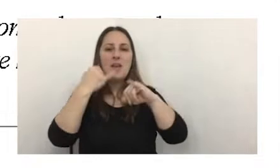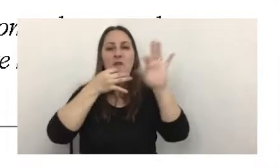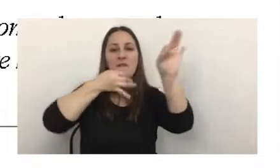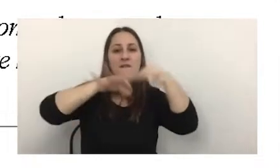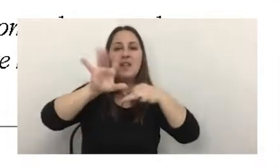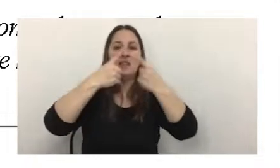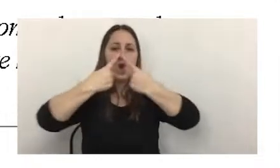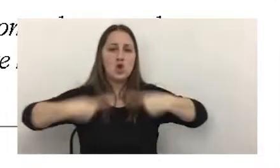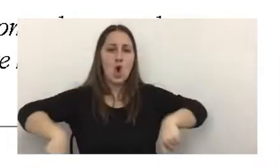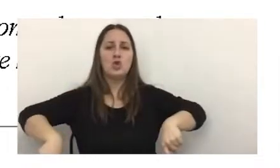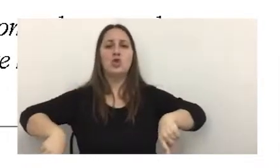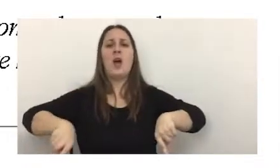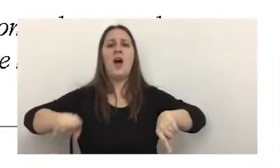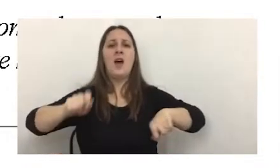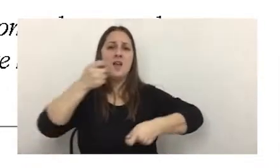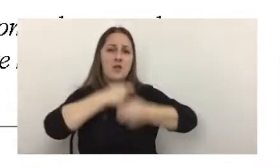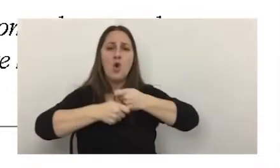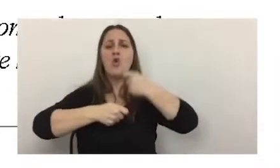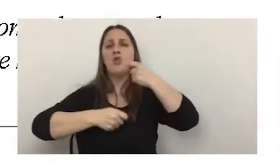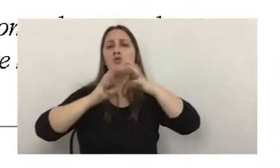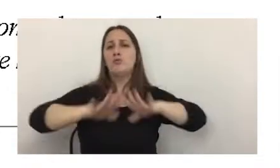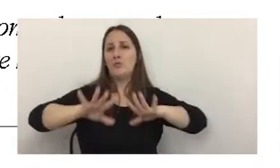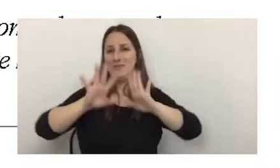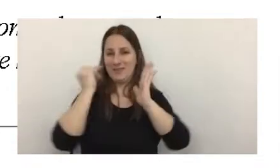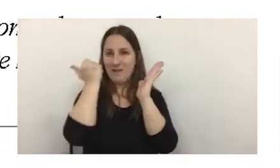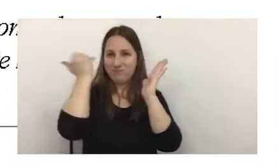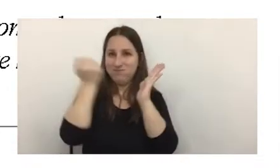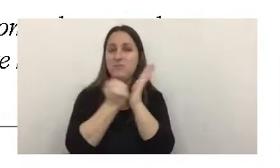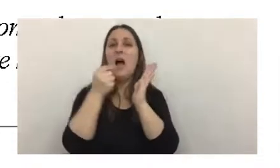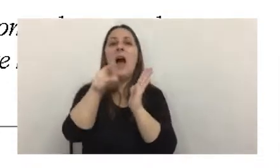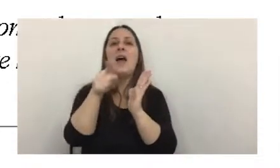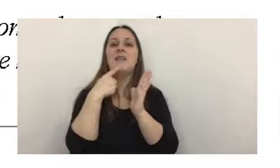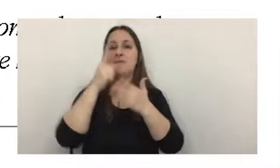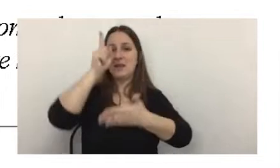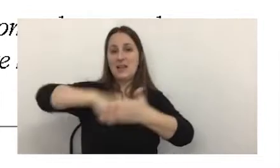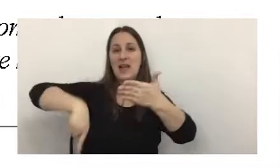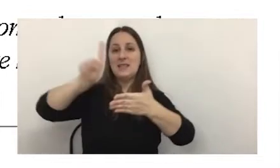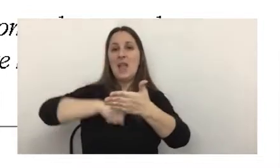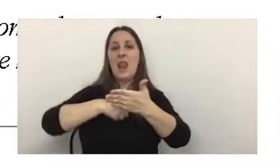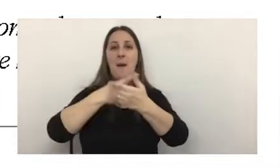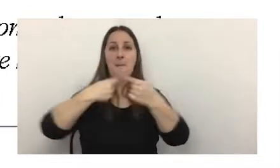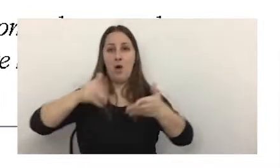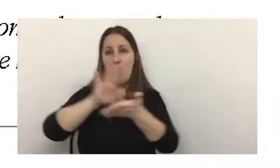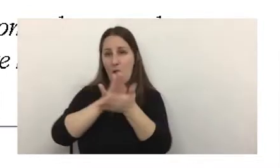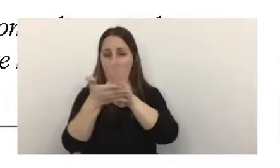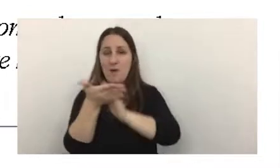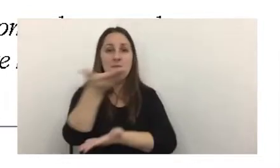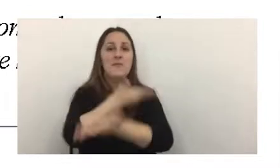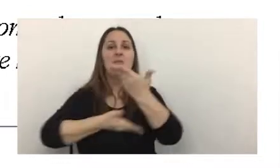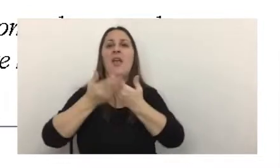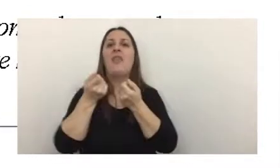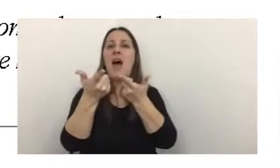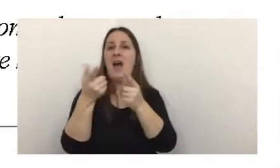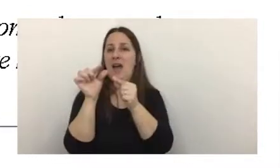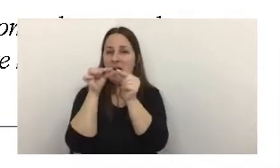venta de cosas, locaciones y prestaciones grabadas que se cancelen en especie mediante la entrega de